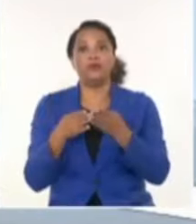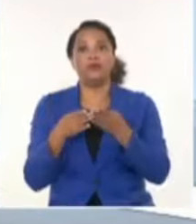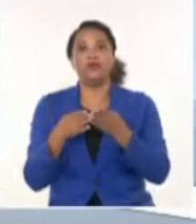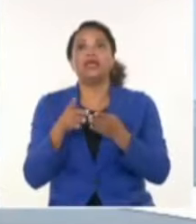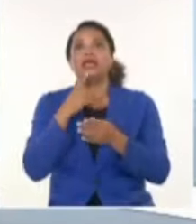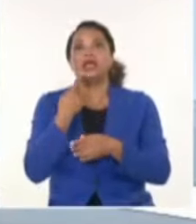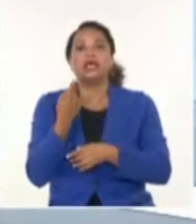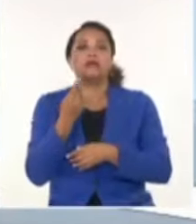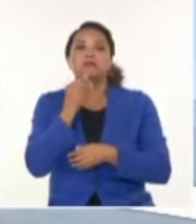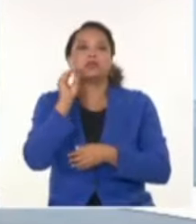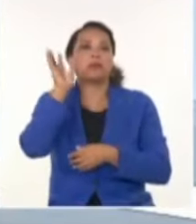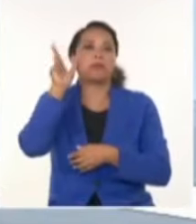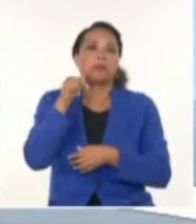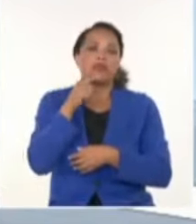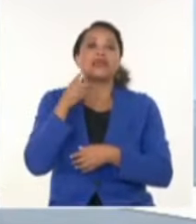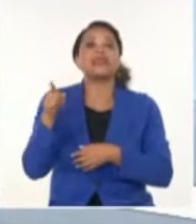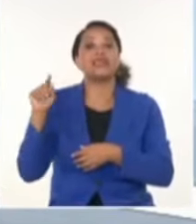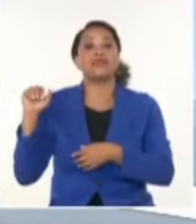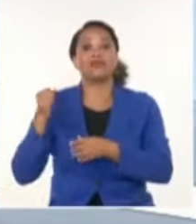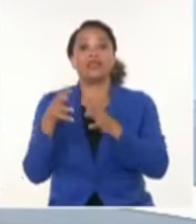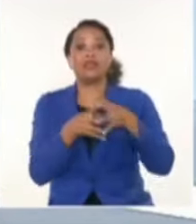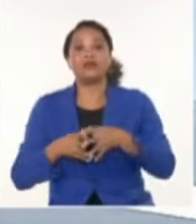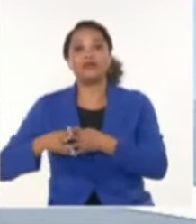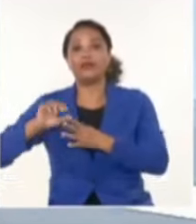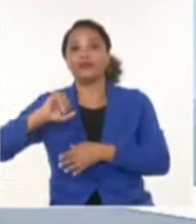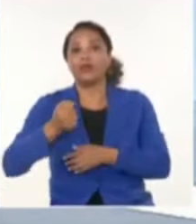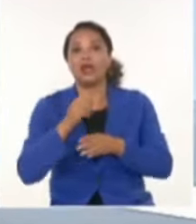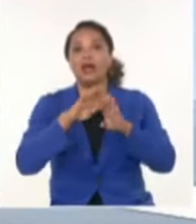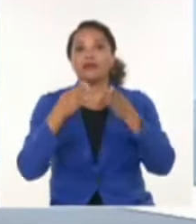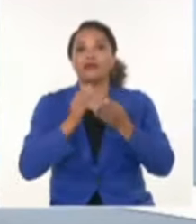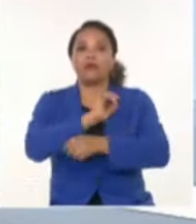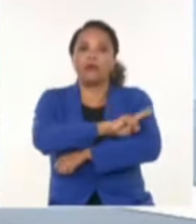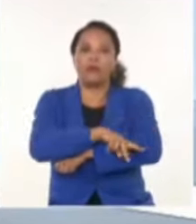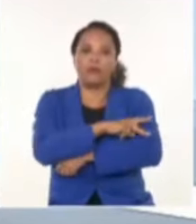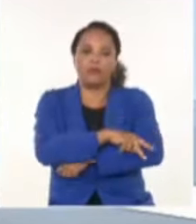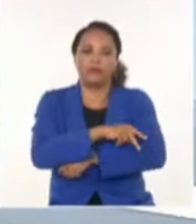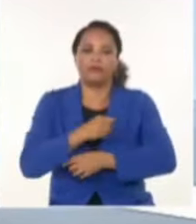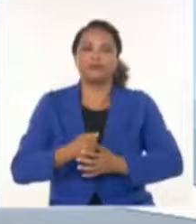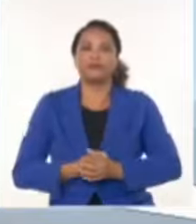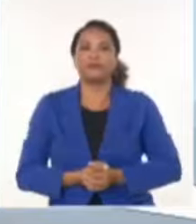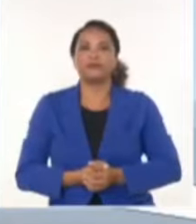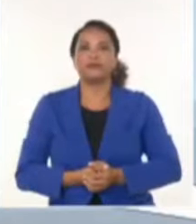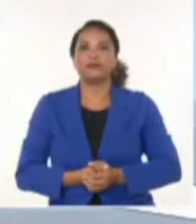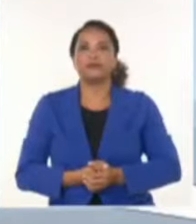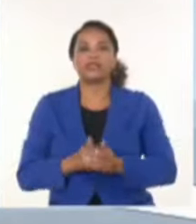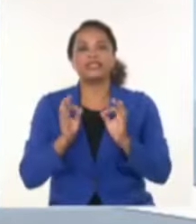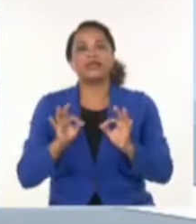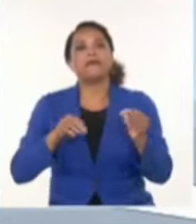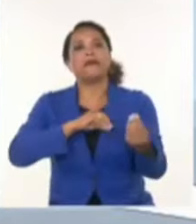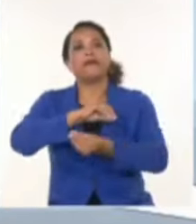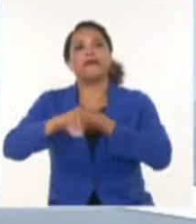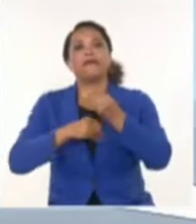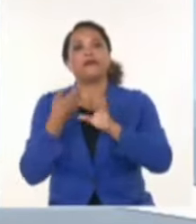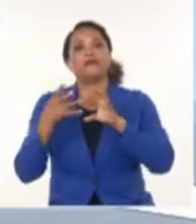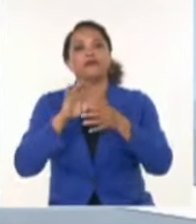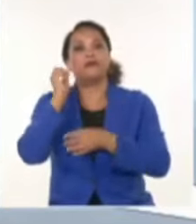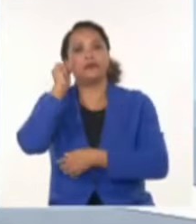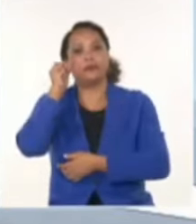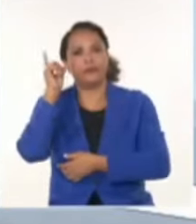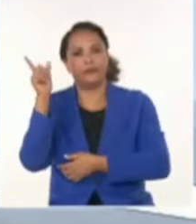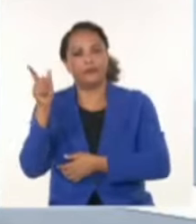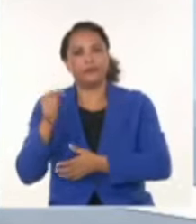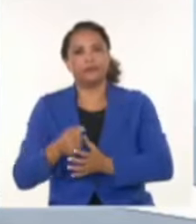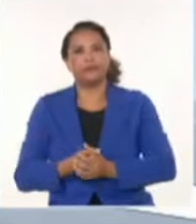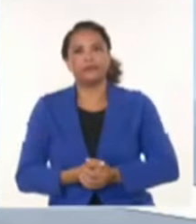aplica todos los mecanismos de presión y caos posible para revertir de la peor manera las irregularidades dadas por cierta sin el mínimo